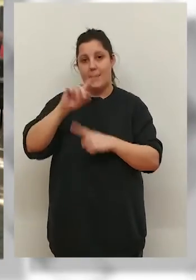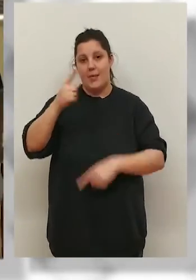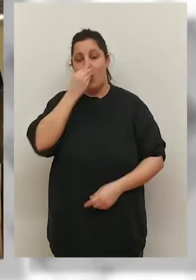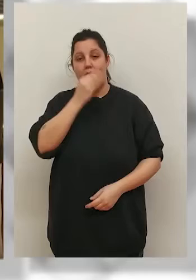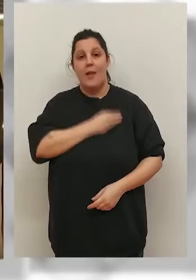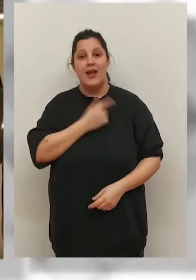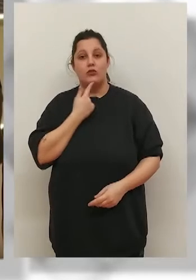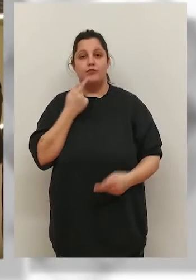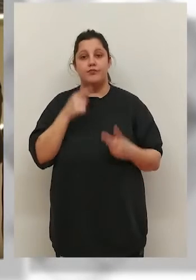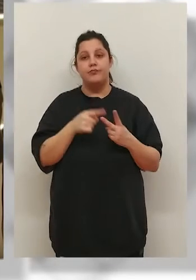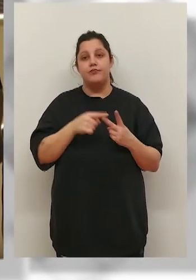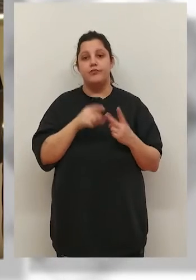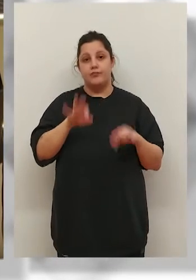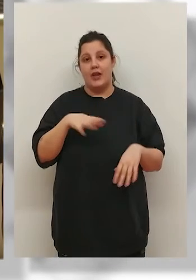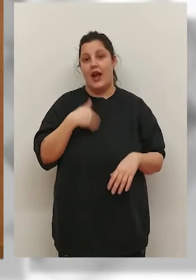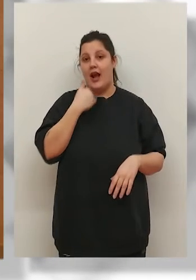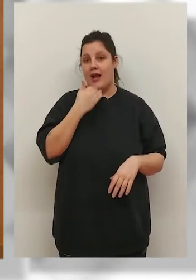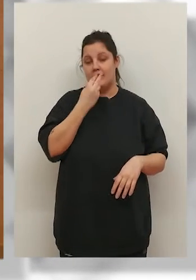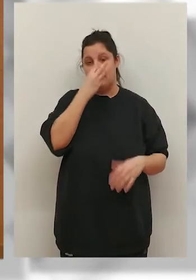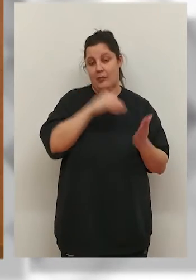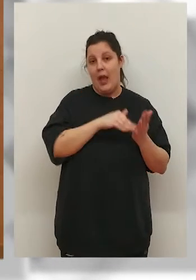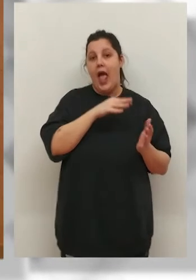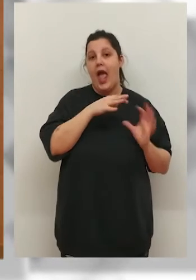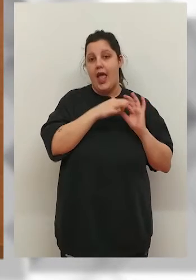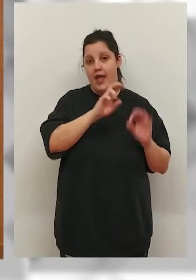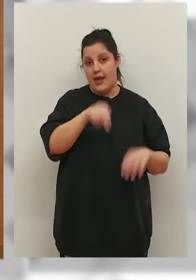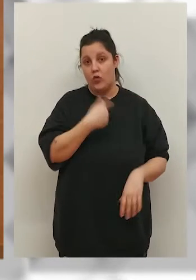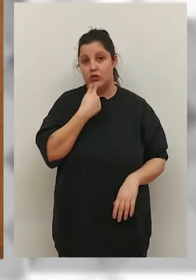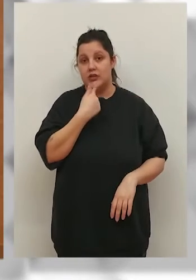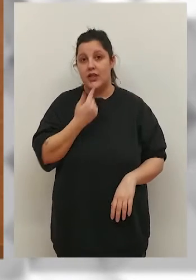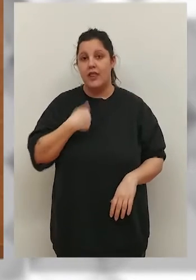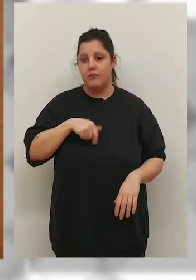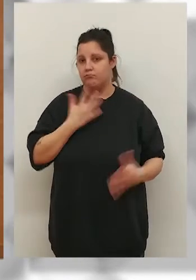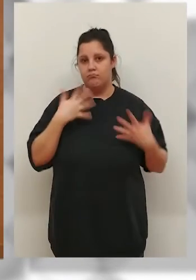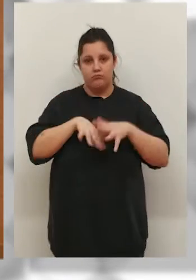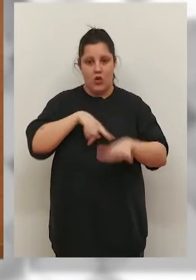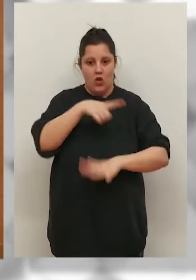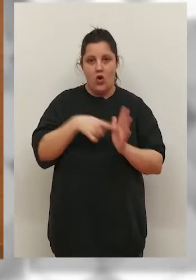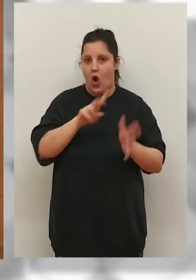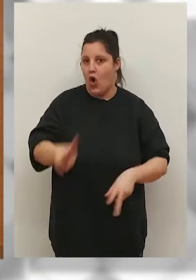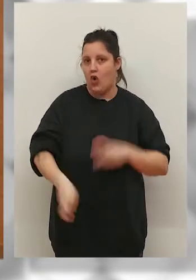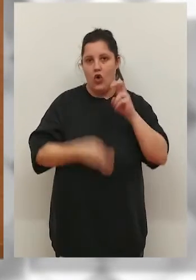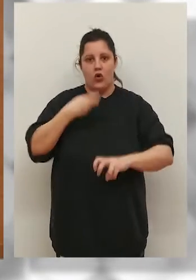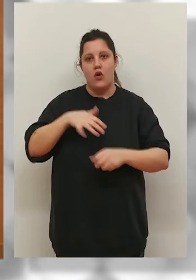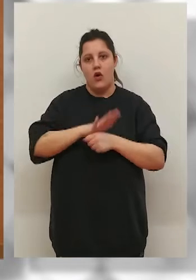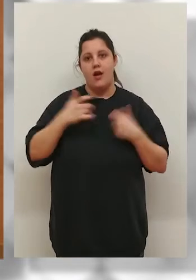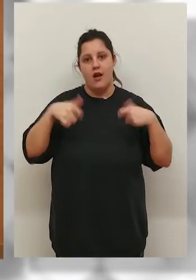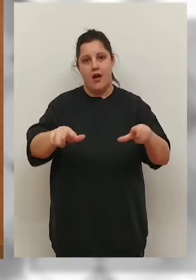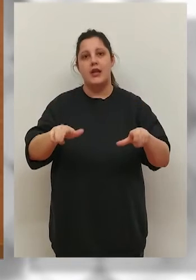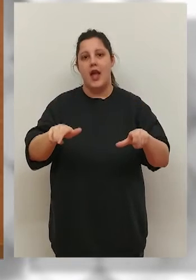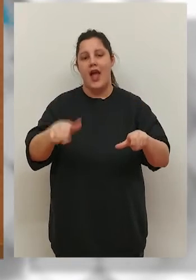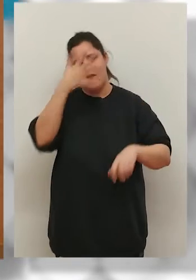importe de casi 330.000 euros. Este proyecto, en el que se renueva de forma íntegra todo el área infantil,